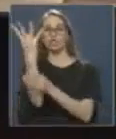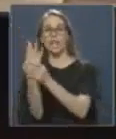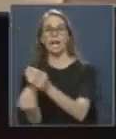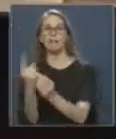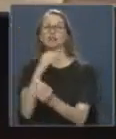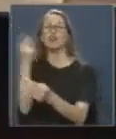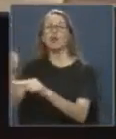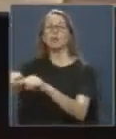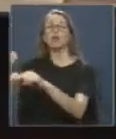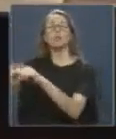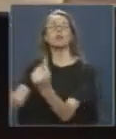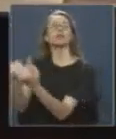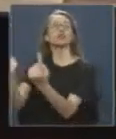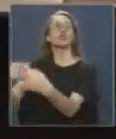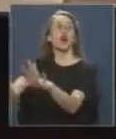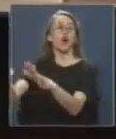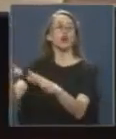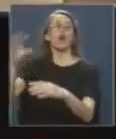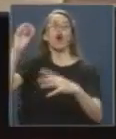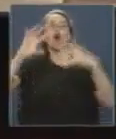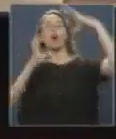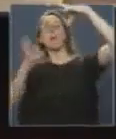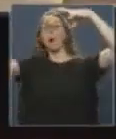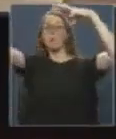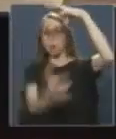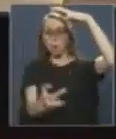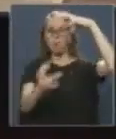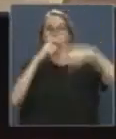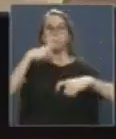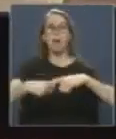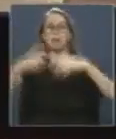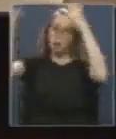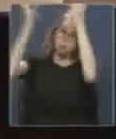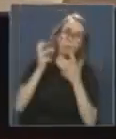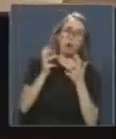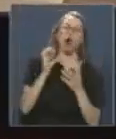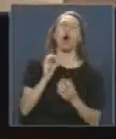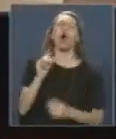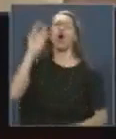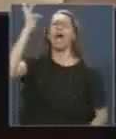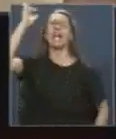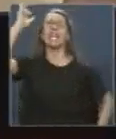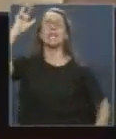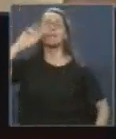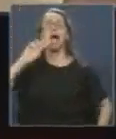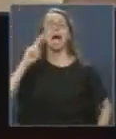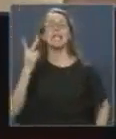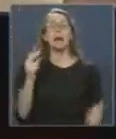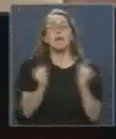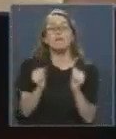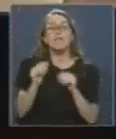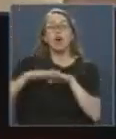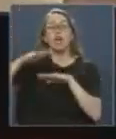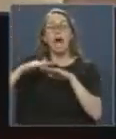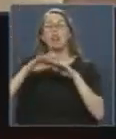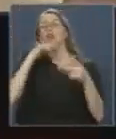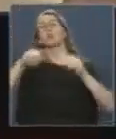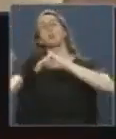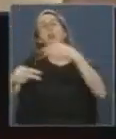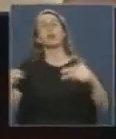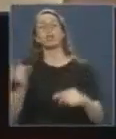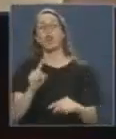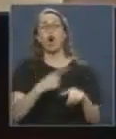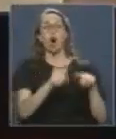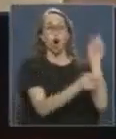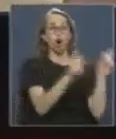porque les cayó un meteorito o porque fueron afectados por un cambio climático. Fueron, como se dice acá, exterminados por otros seres